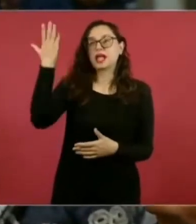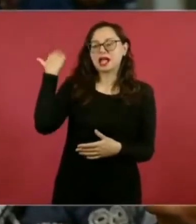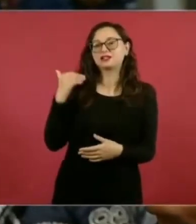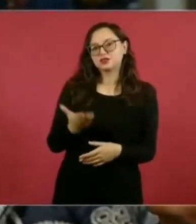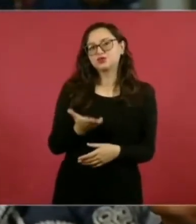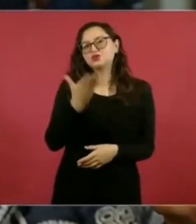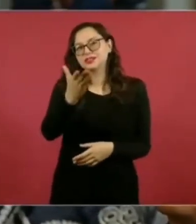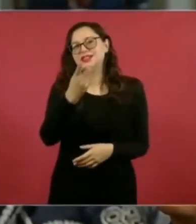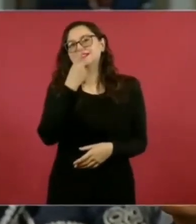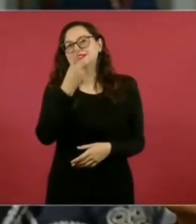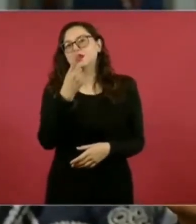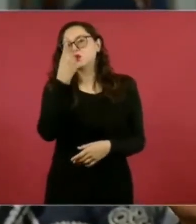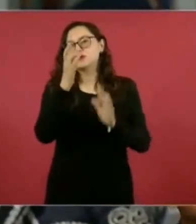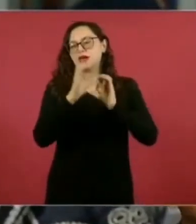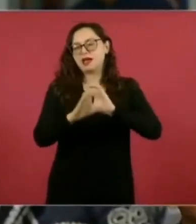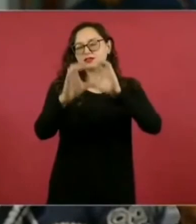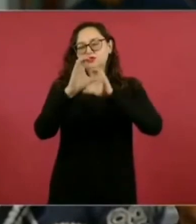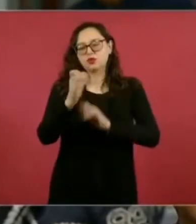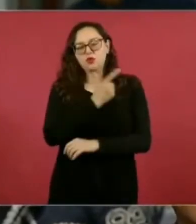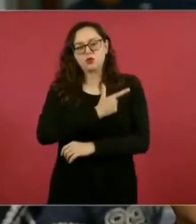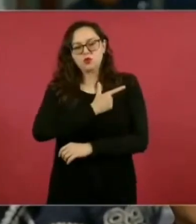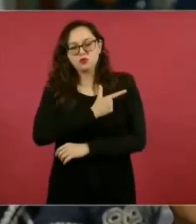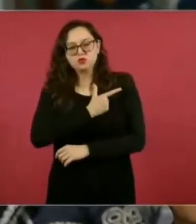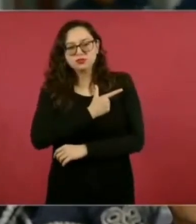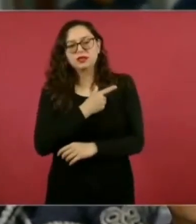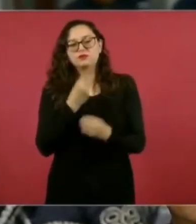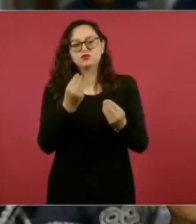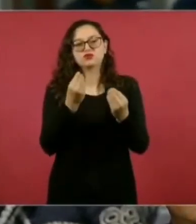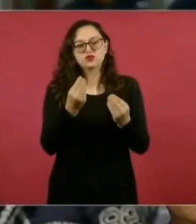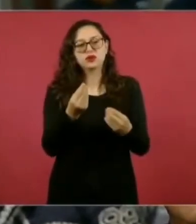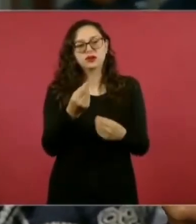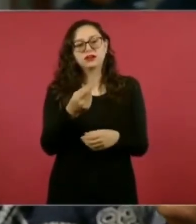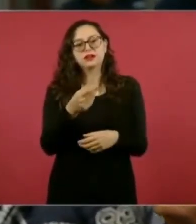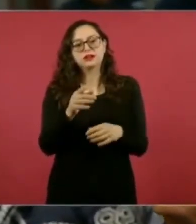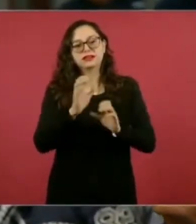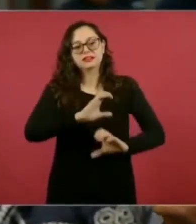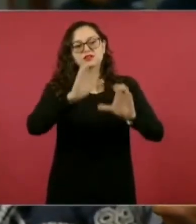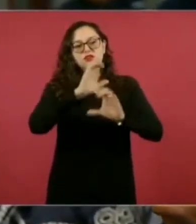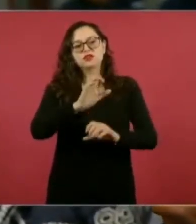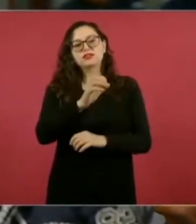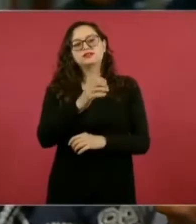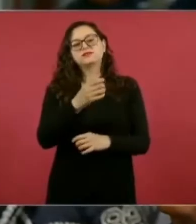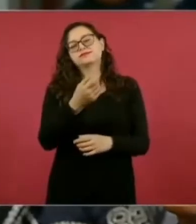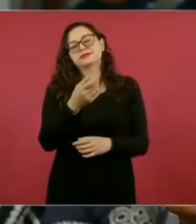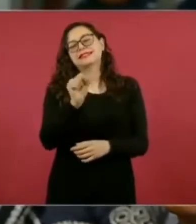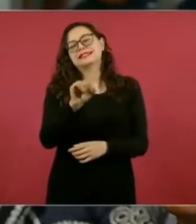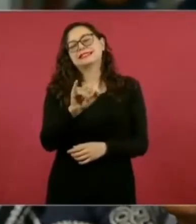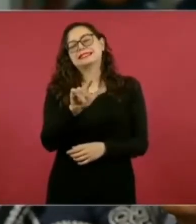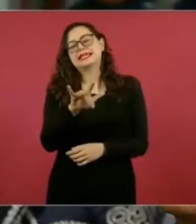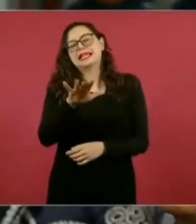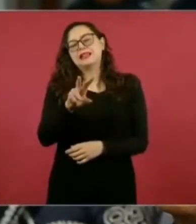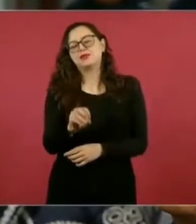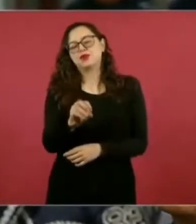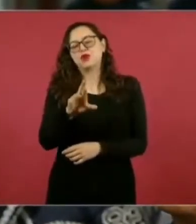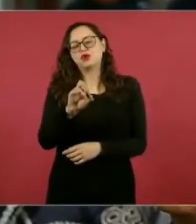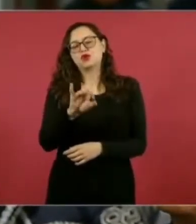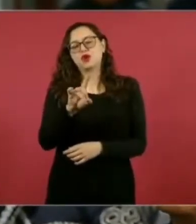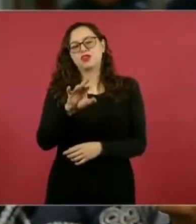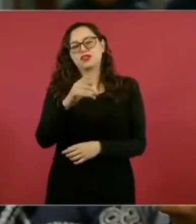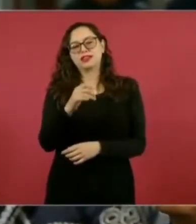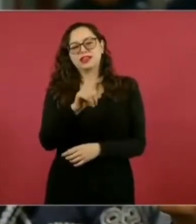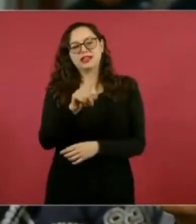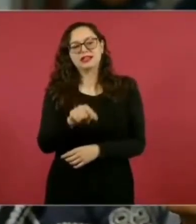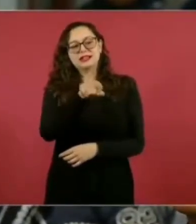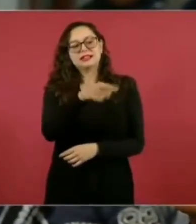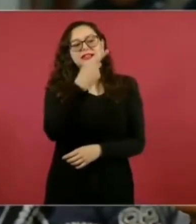de Silvio Rodríguez era ese hombre donde el clubador cubano menciona, ese hombre que por